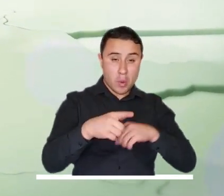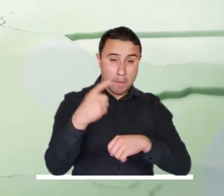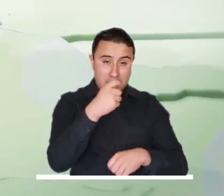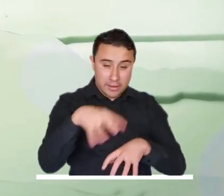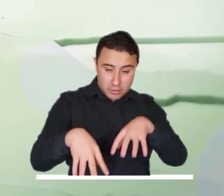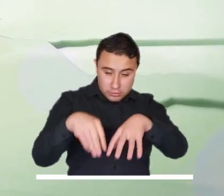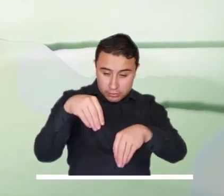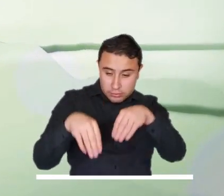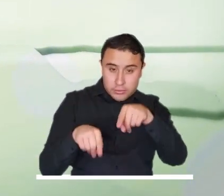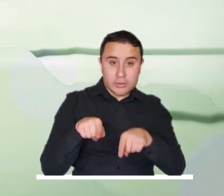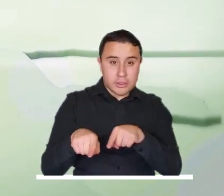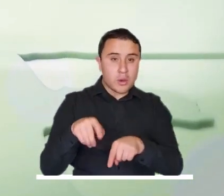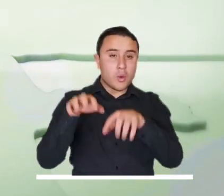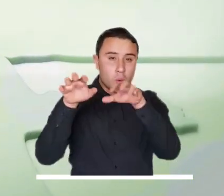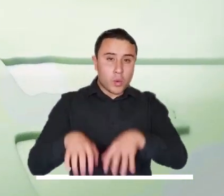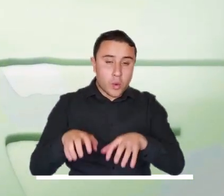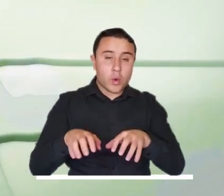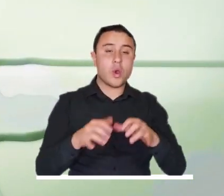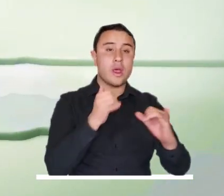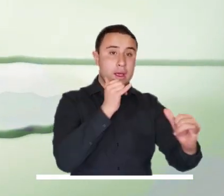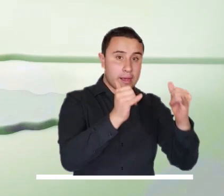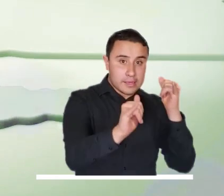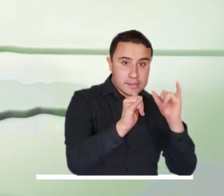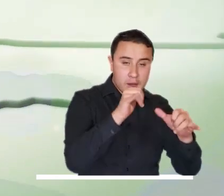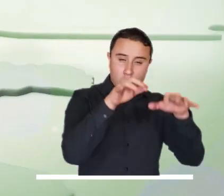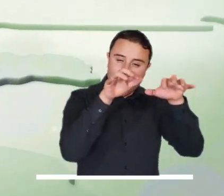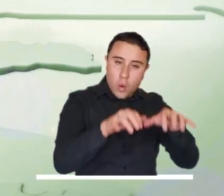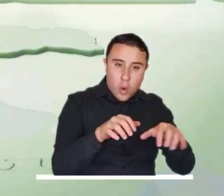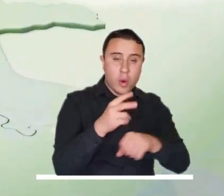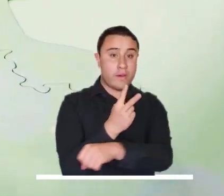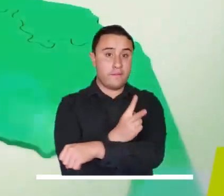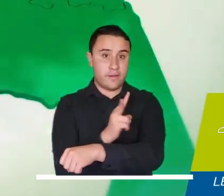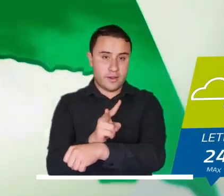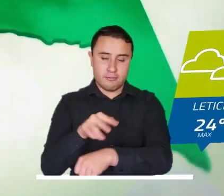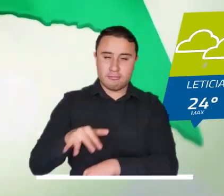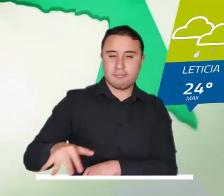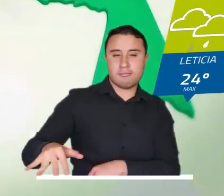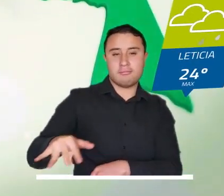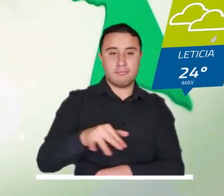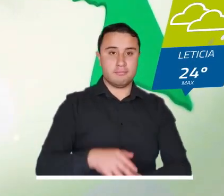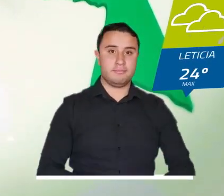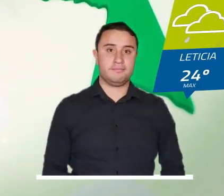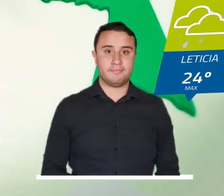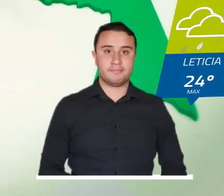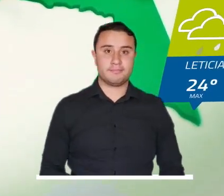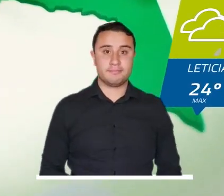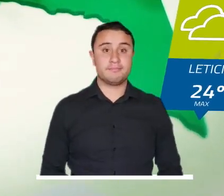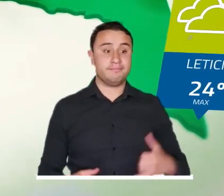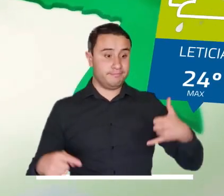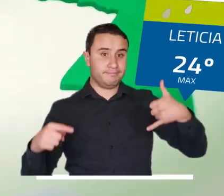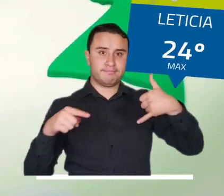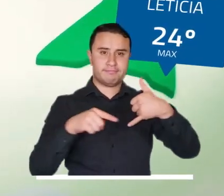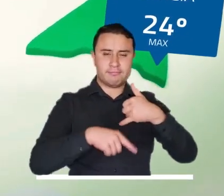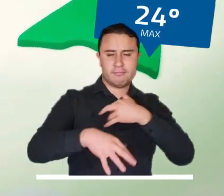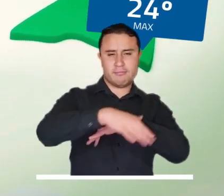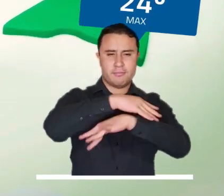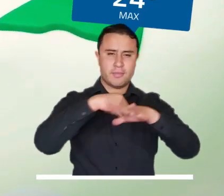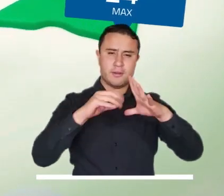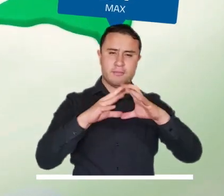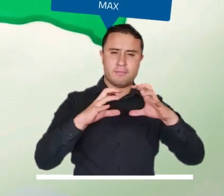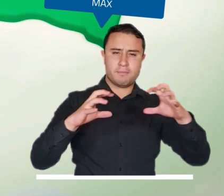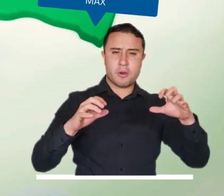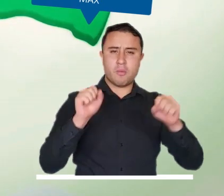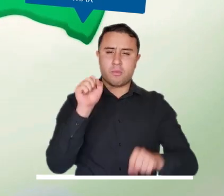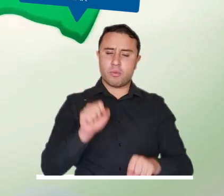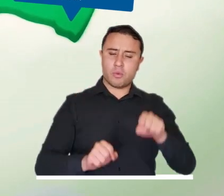excepto por algunas precipitaciones en el pie de Monte de Meta y Casanare y zonas de Bichara. Los cielos de la Amazonía estarán entre parcial